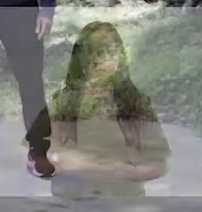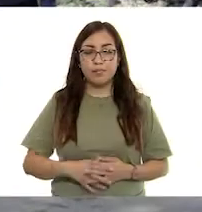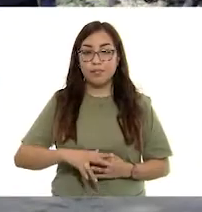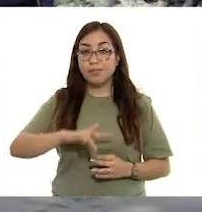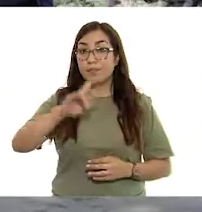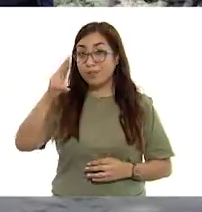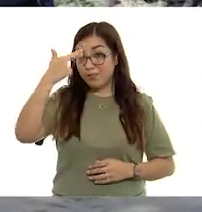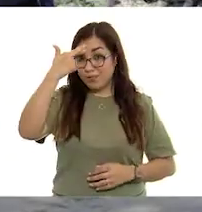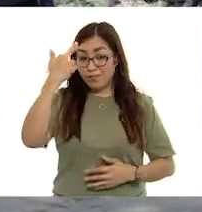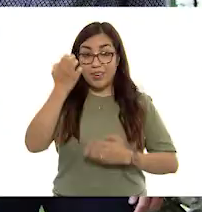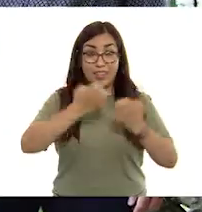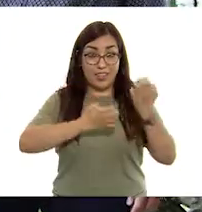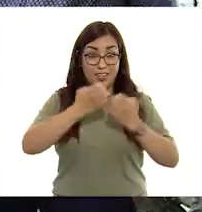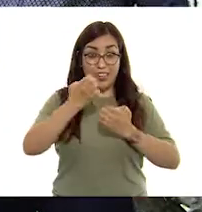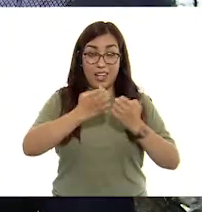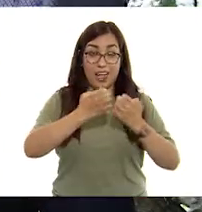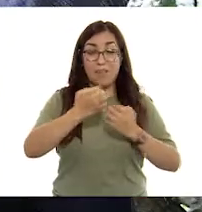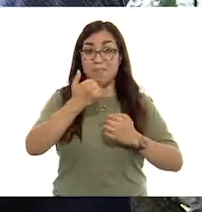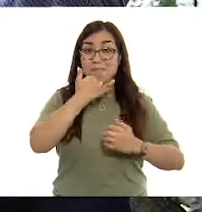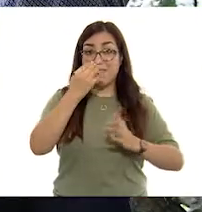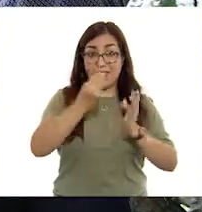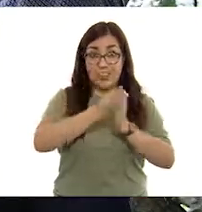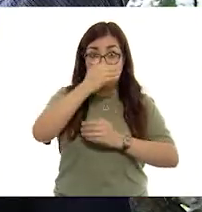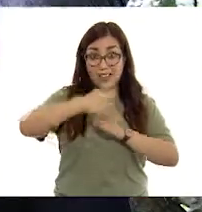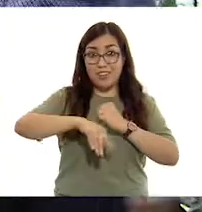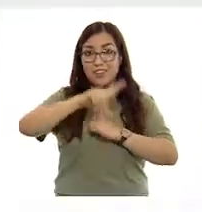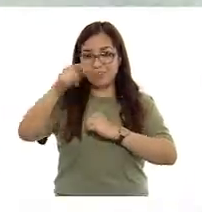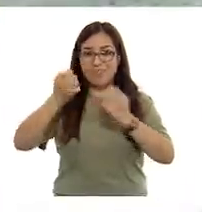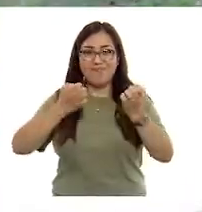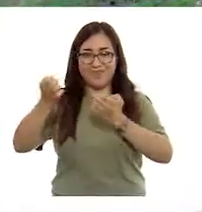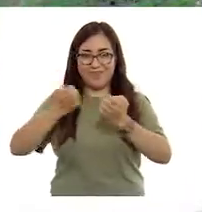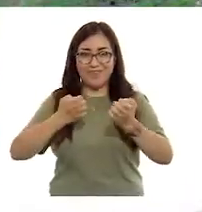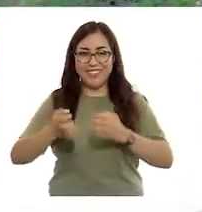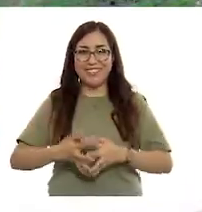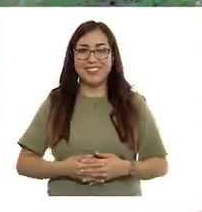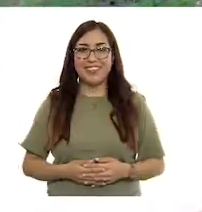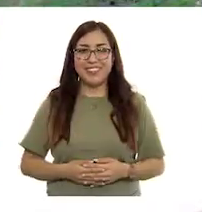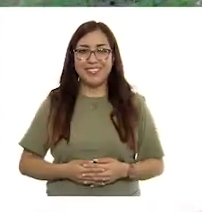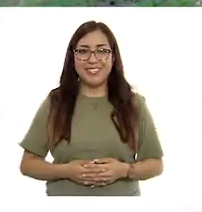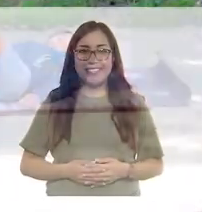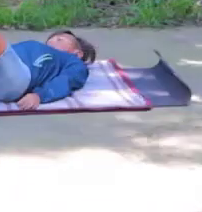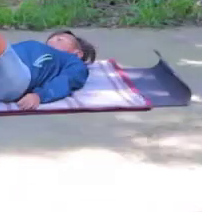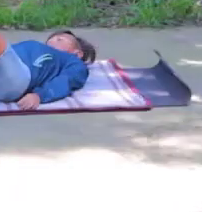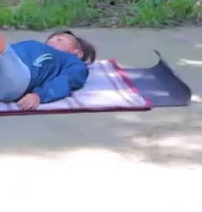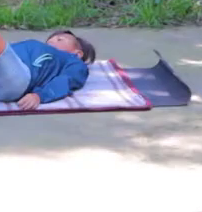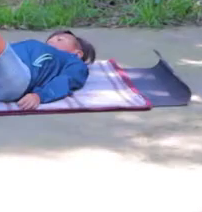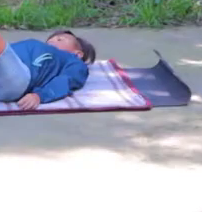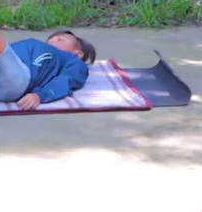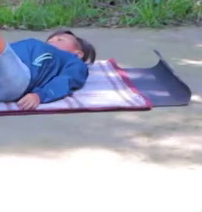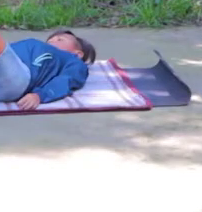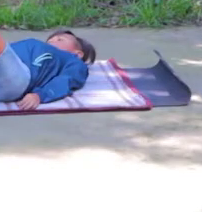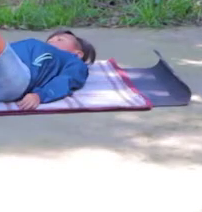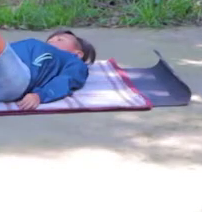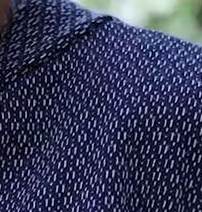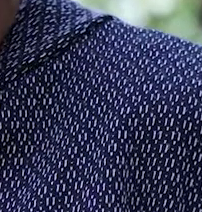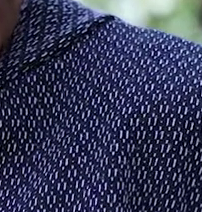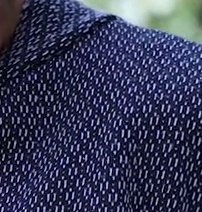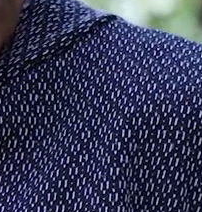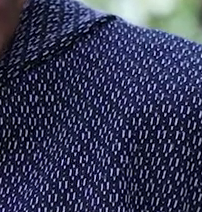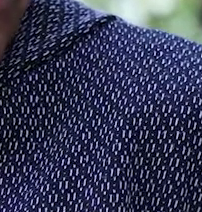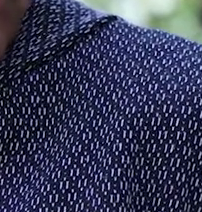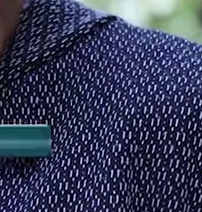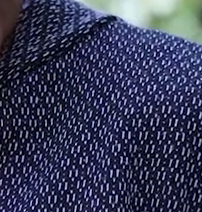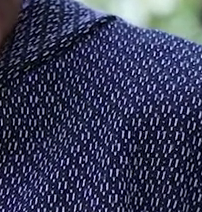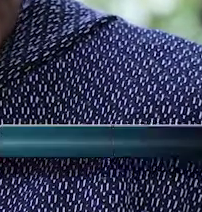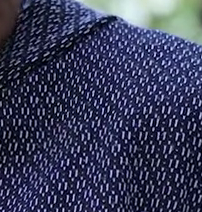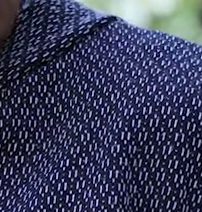Recuerda, entre clase y clase activa tu cuerpo. Elevación de cadera para trabajar el glúteo. Nos vamos a acostar